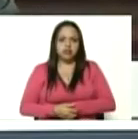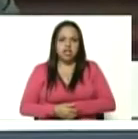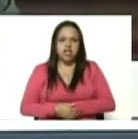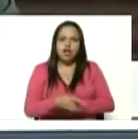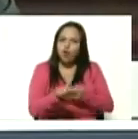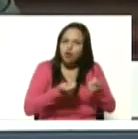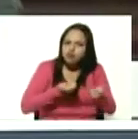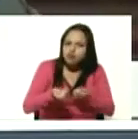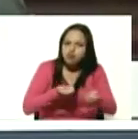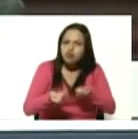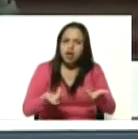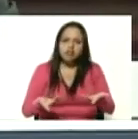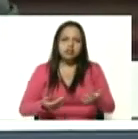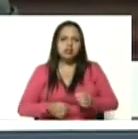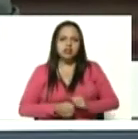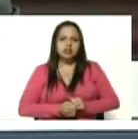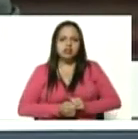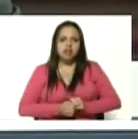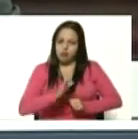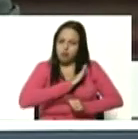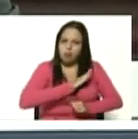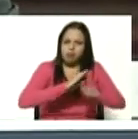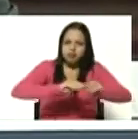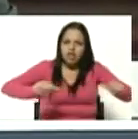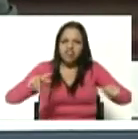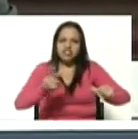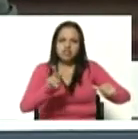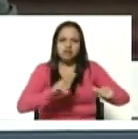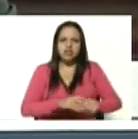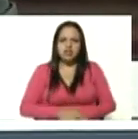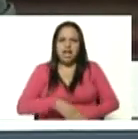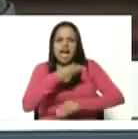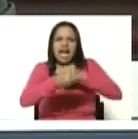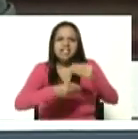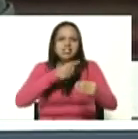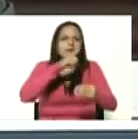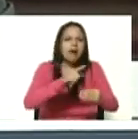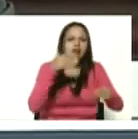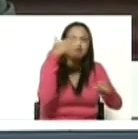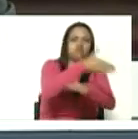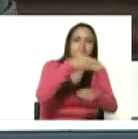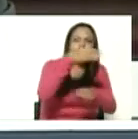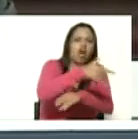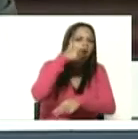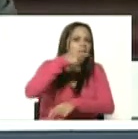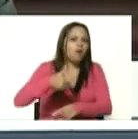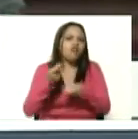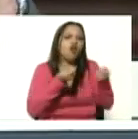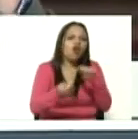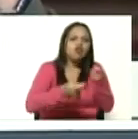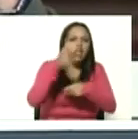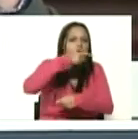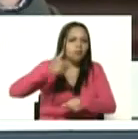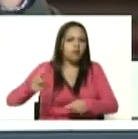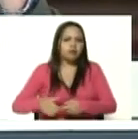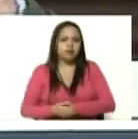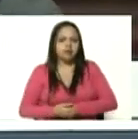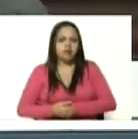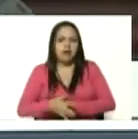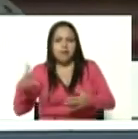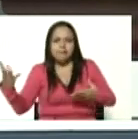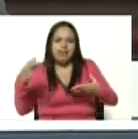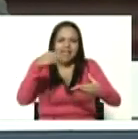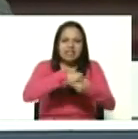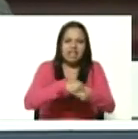el territorio amedrentar a la población controlar la población meter las